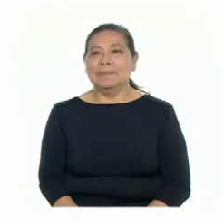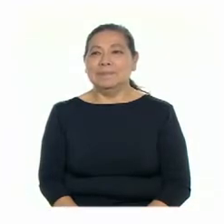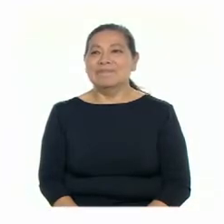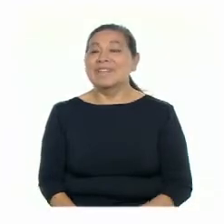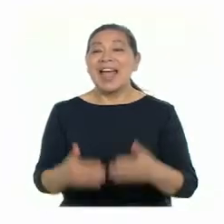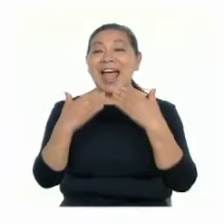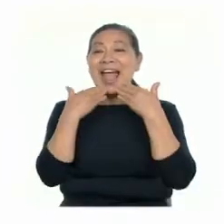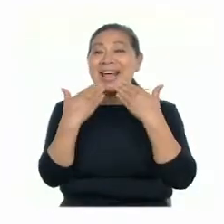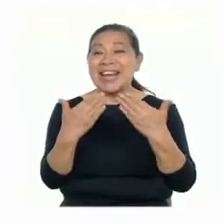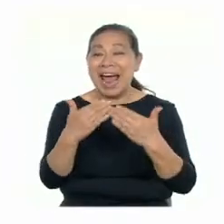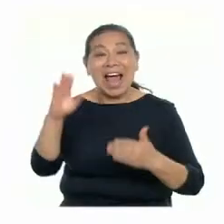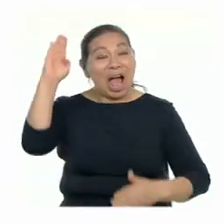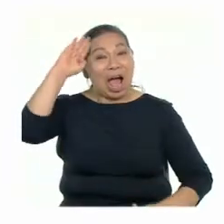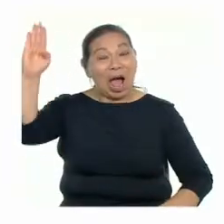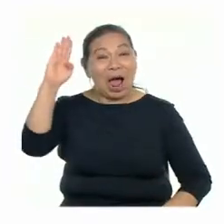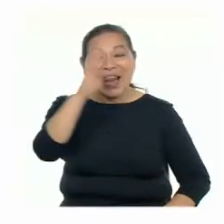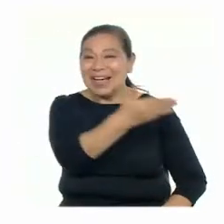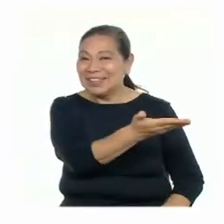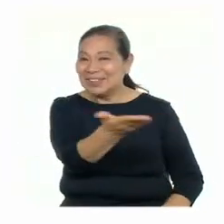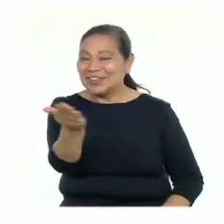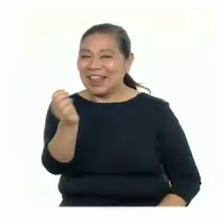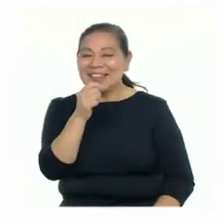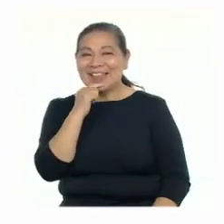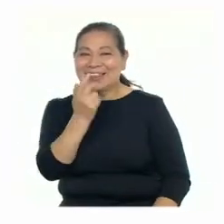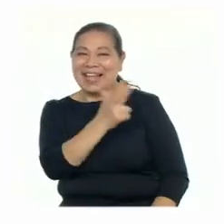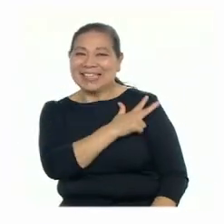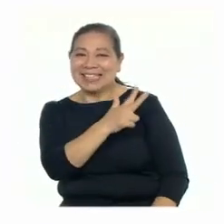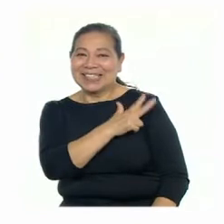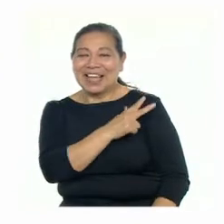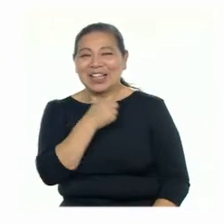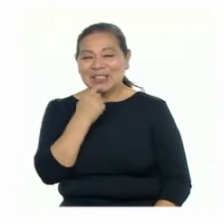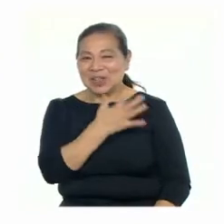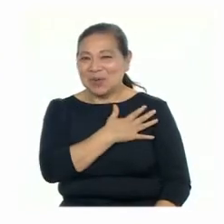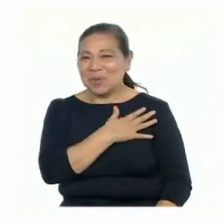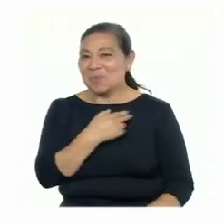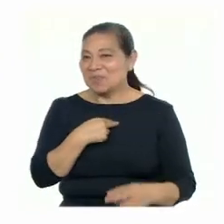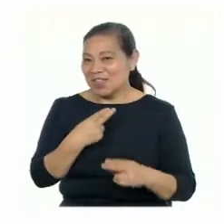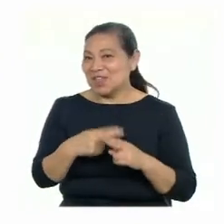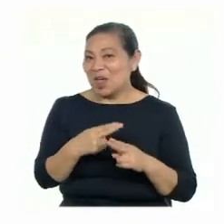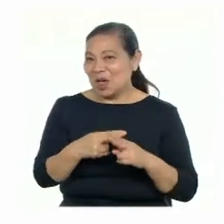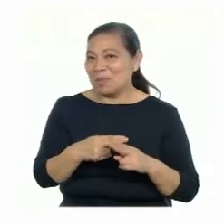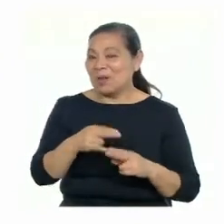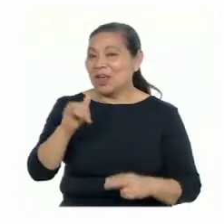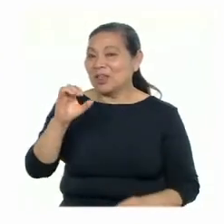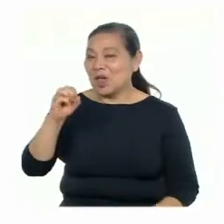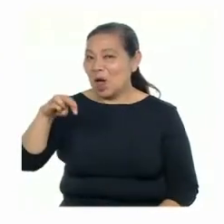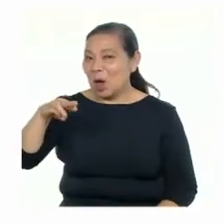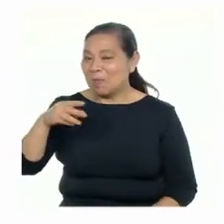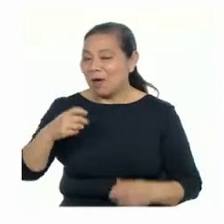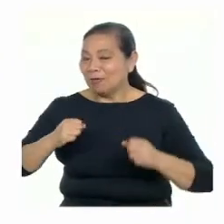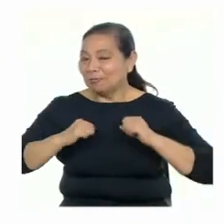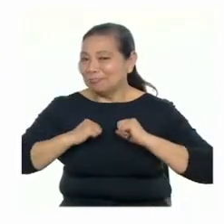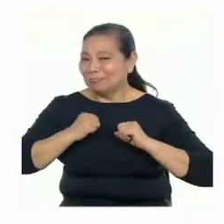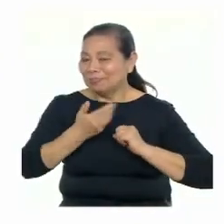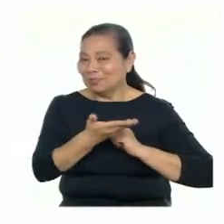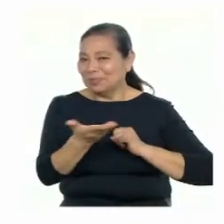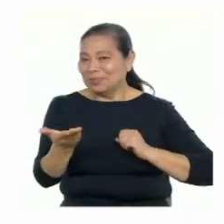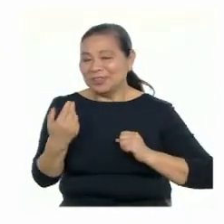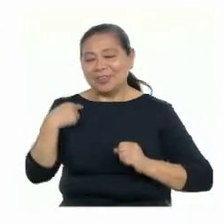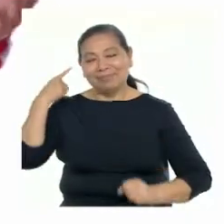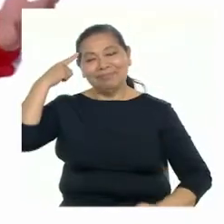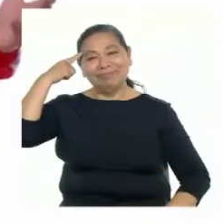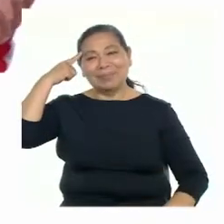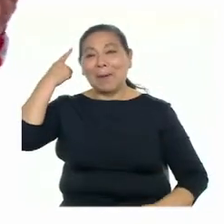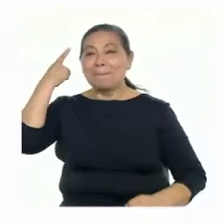Gracias, Jonathan. Hola, chicas y chicos de tercero de secundaria. Mi nombre es Jorme y estamos aquí para Activar Nuestro Cuerpo y Nuestra